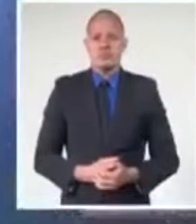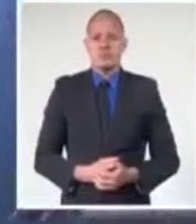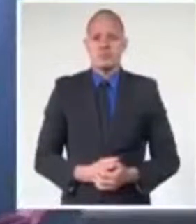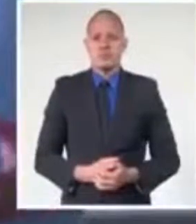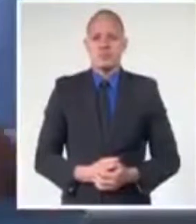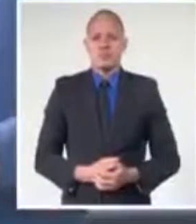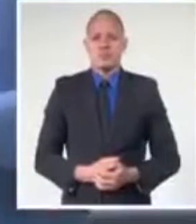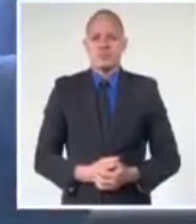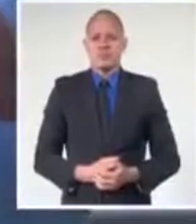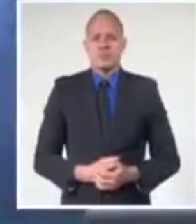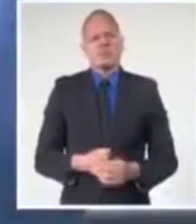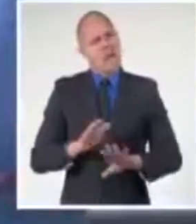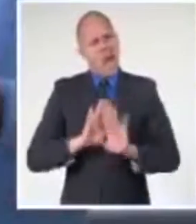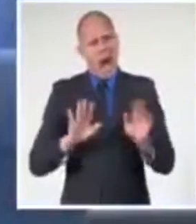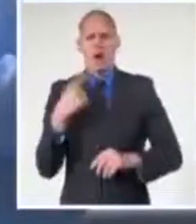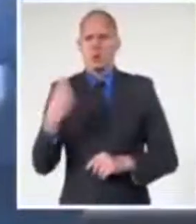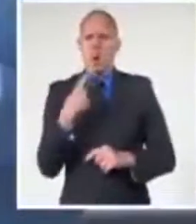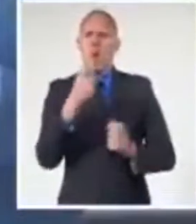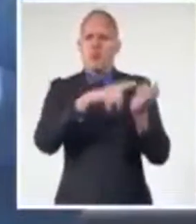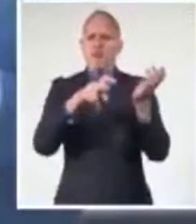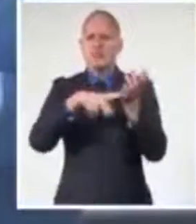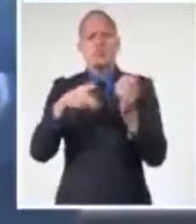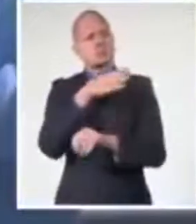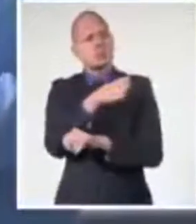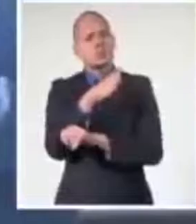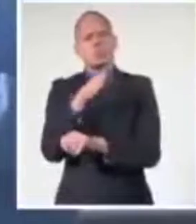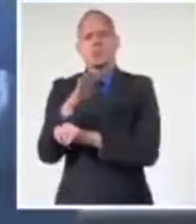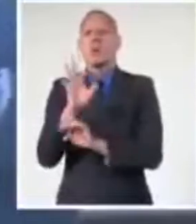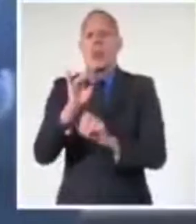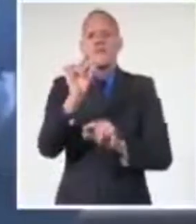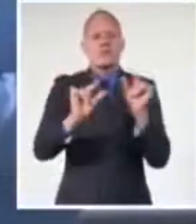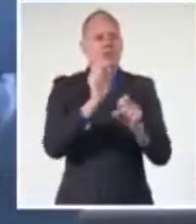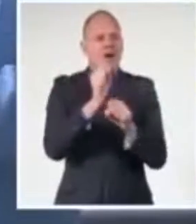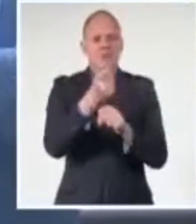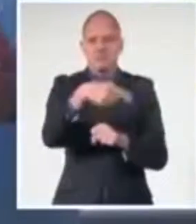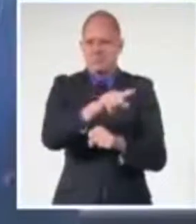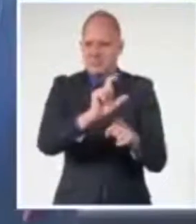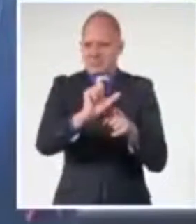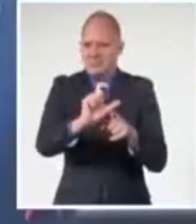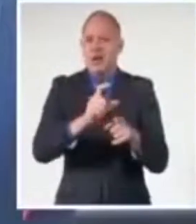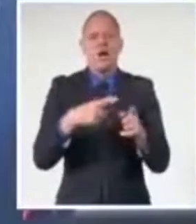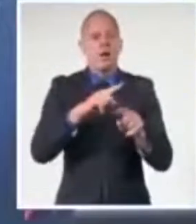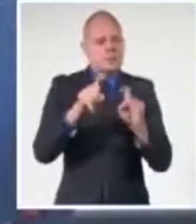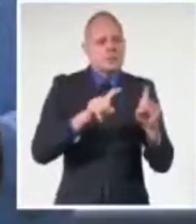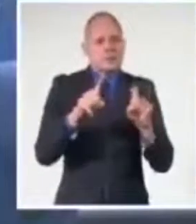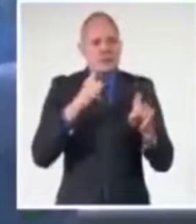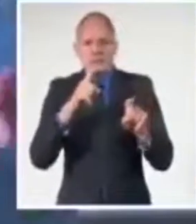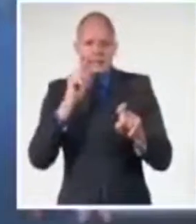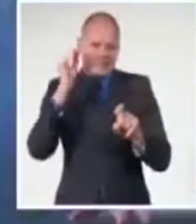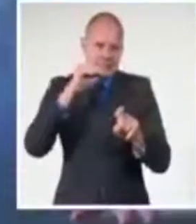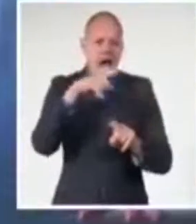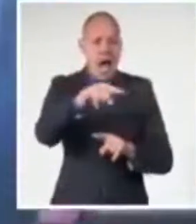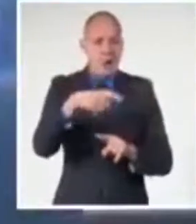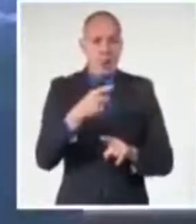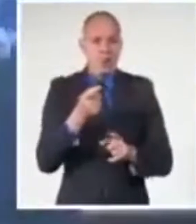Hemos dado mucho recorrido con los territorios, mucho intercambio con los productores agropecuarios. Ha habido desconocimiento en algunos casos de